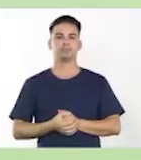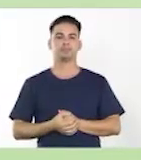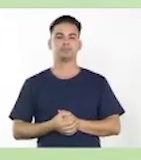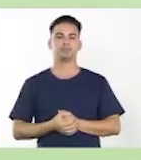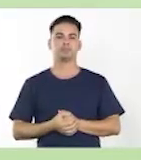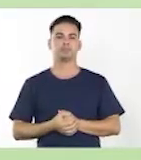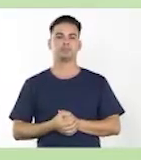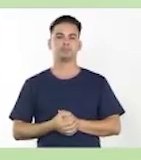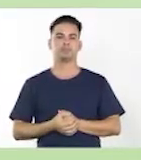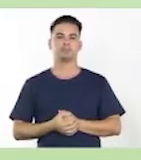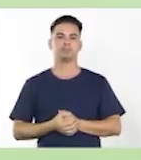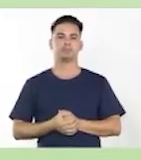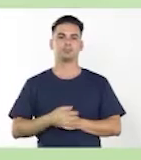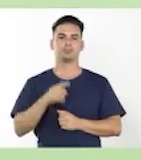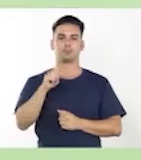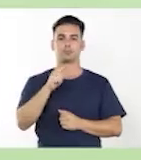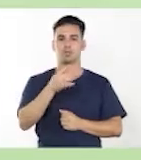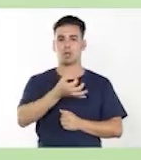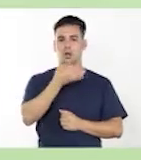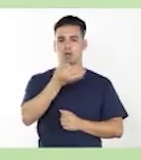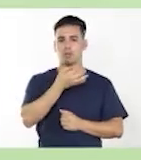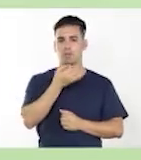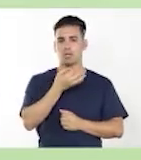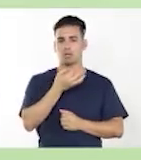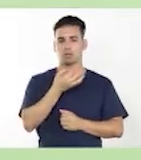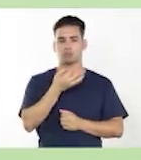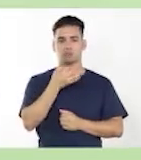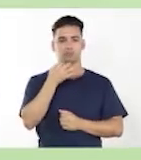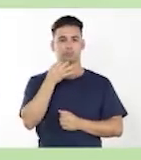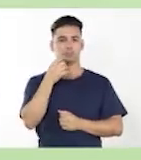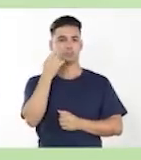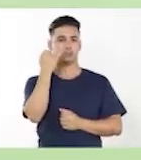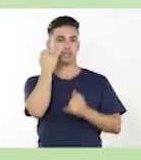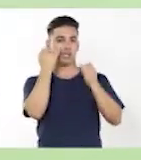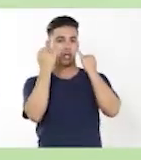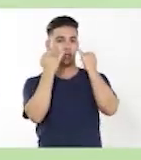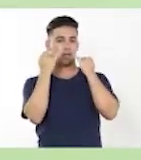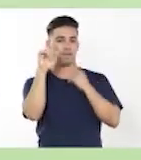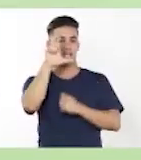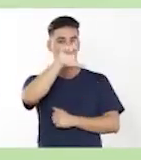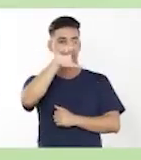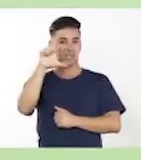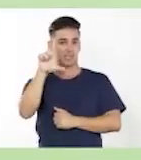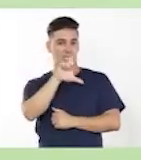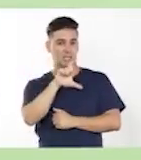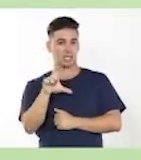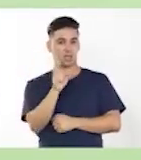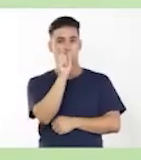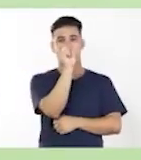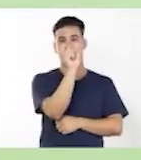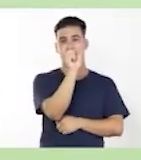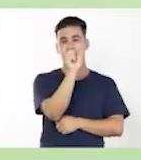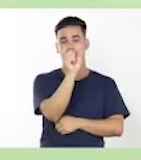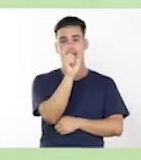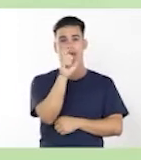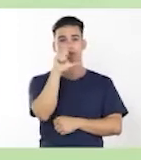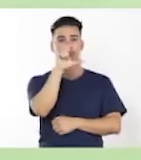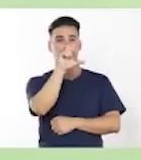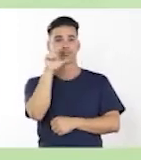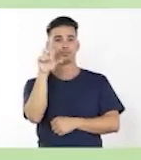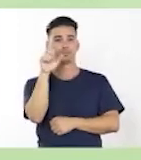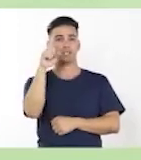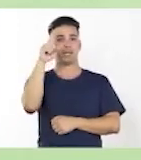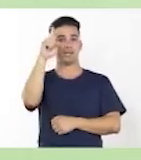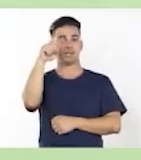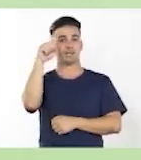Dice, localice en el texto palabras llanas, agudas y esdrújulas